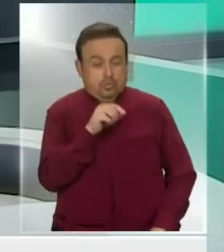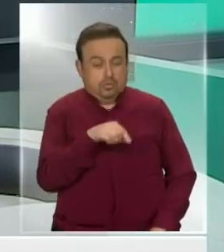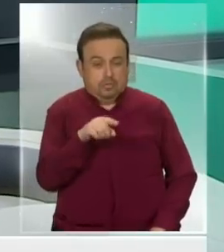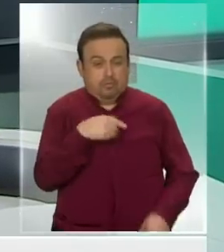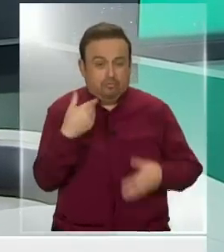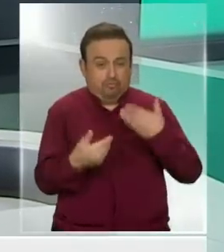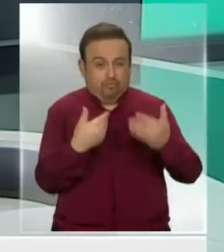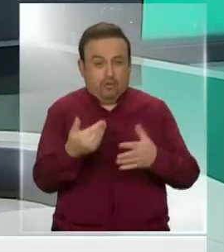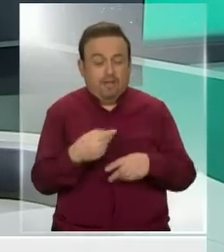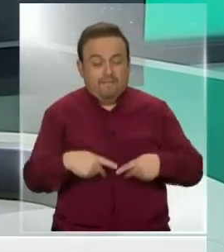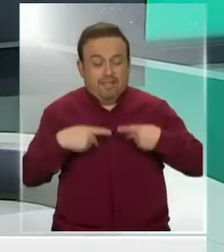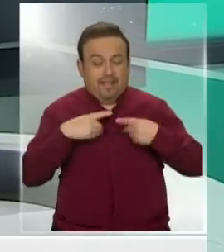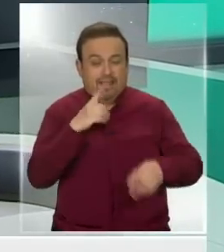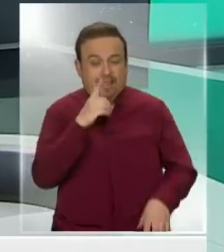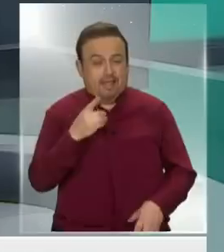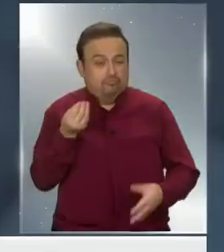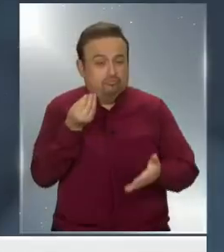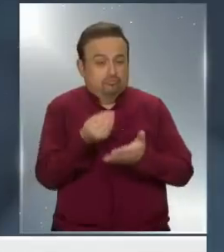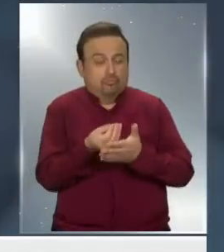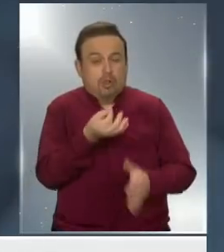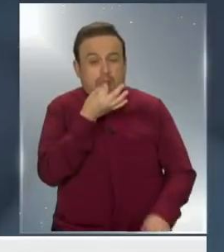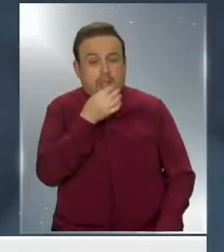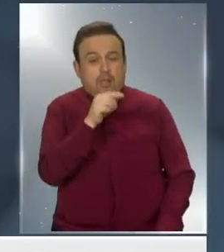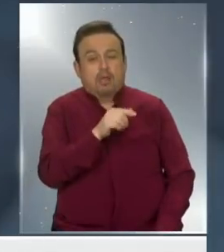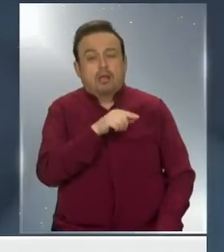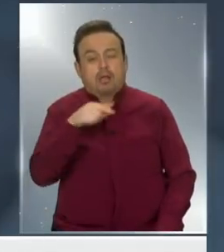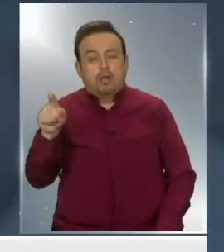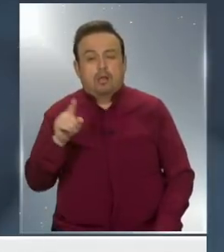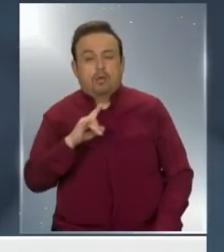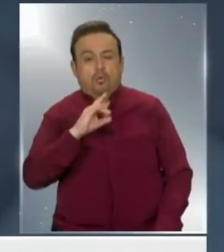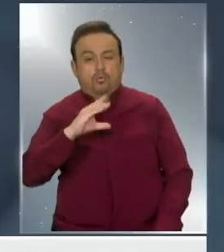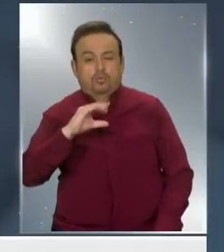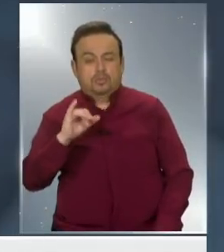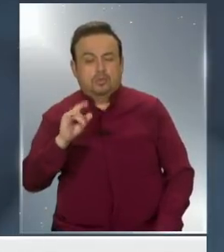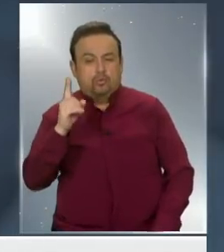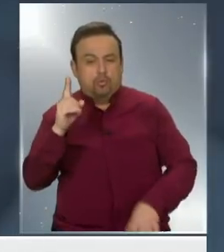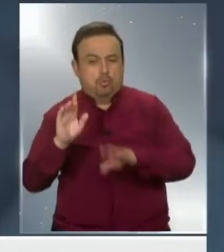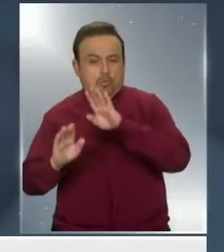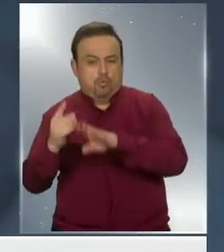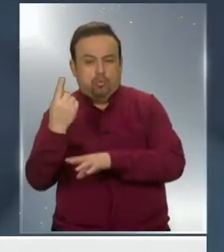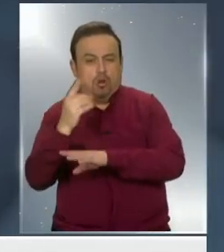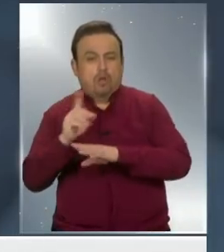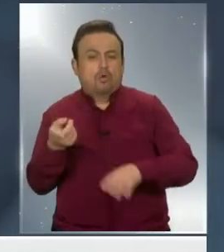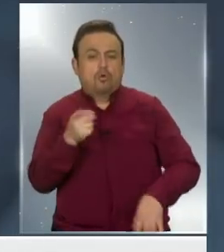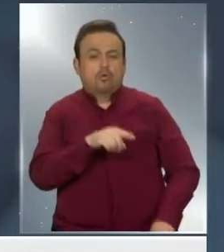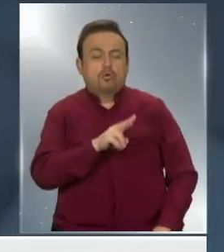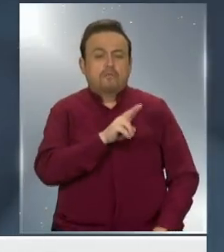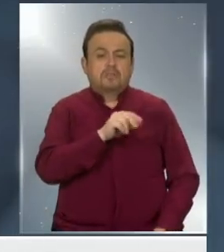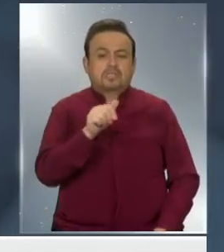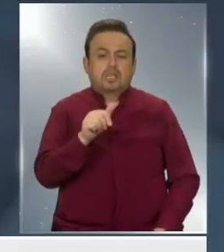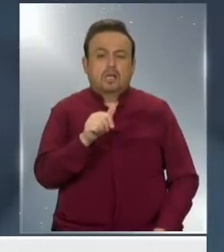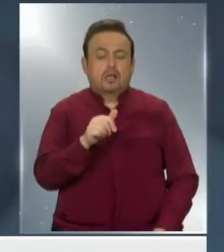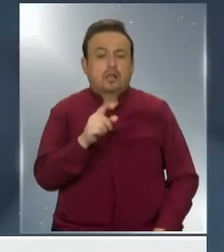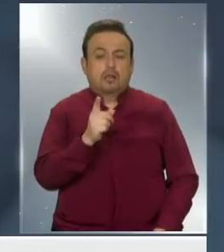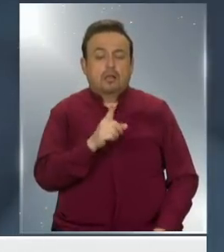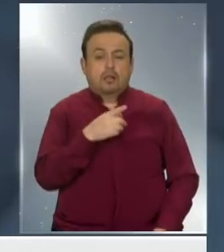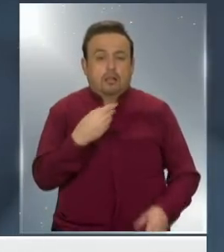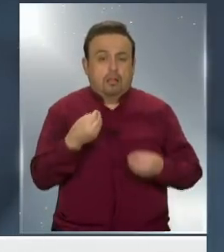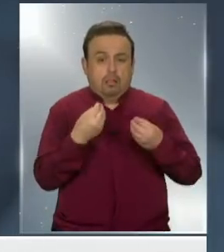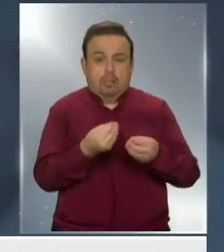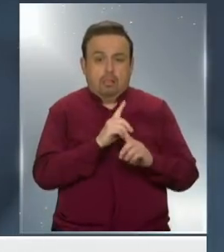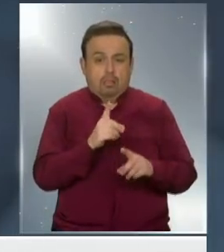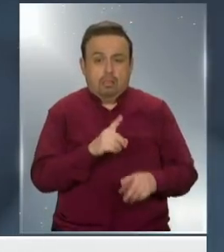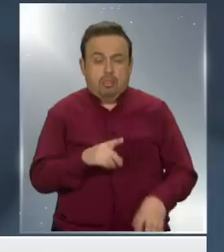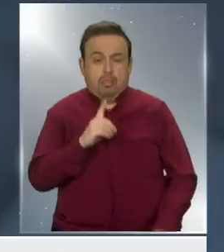recibieron vitamina D, un suplemento, fueron derivados a una unidad de cuidados intensivos. ¿Qué pasó con los 26 que no recibieron